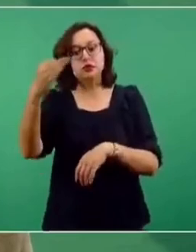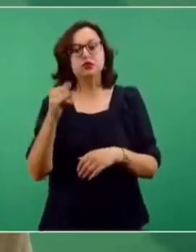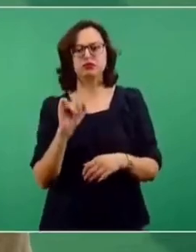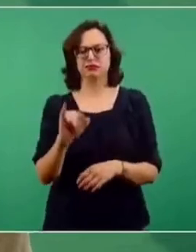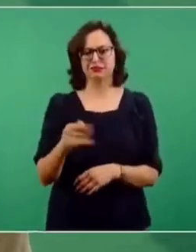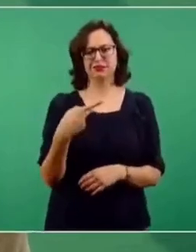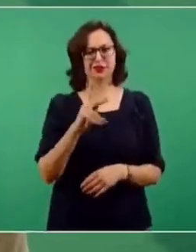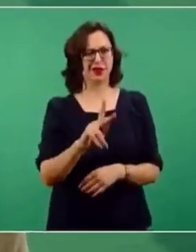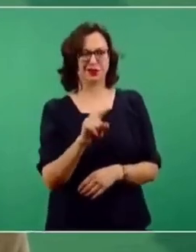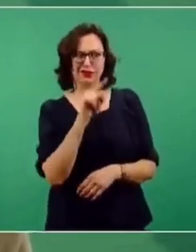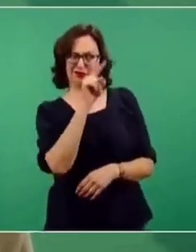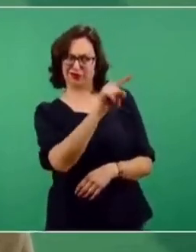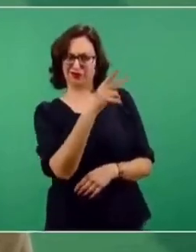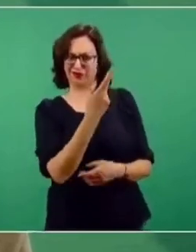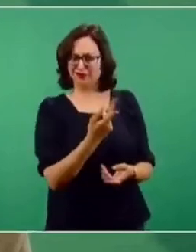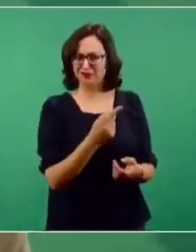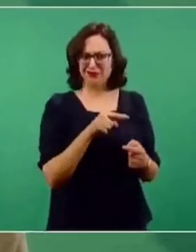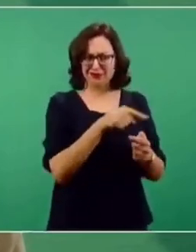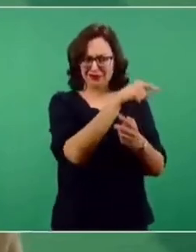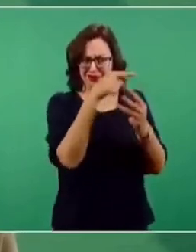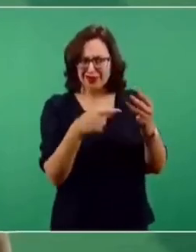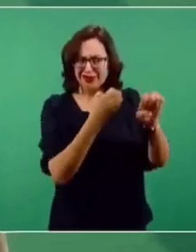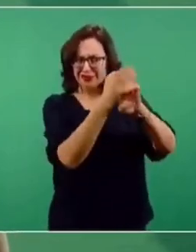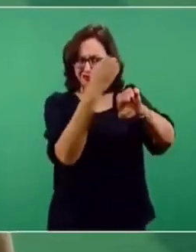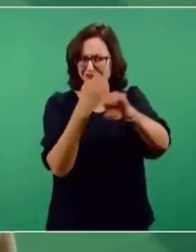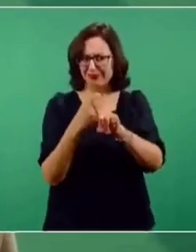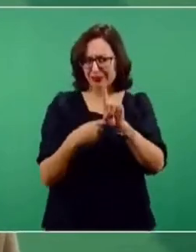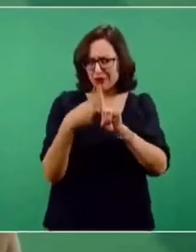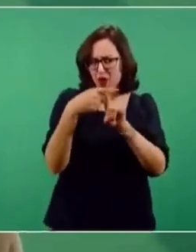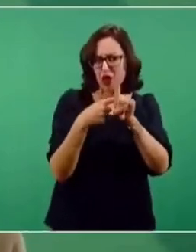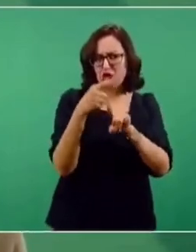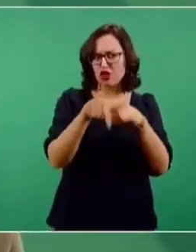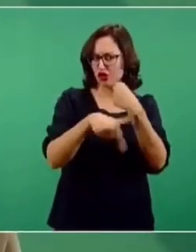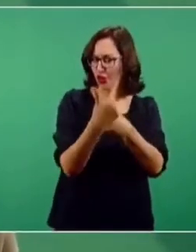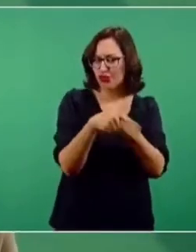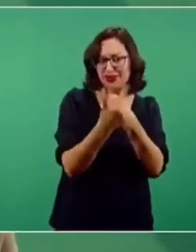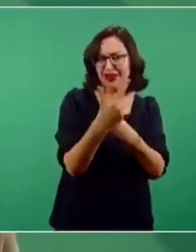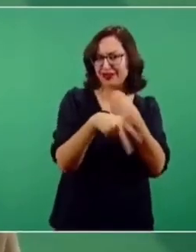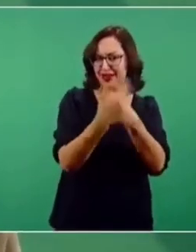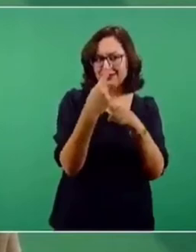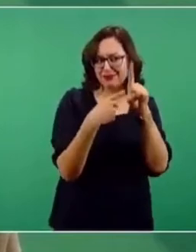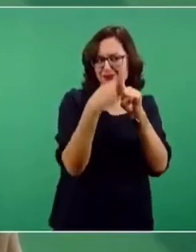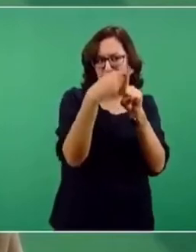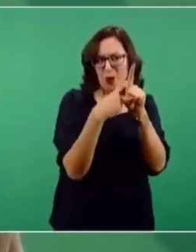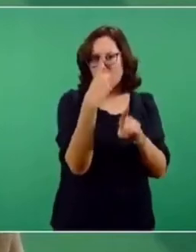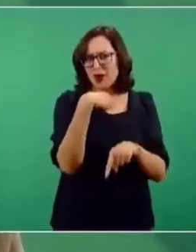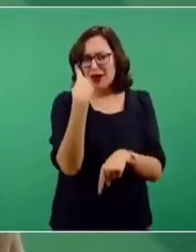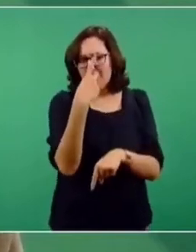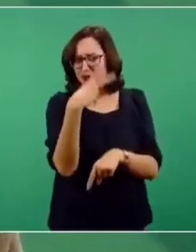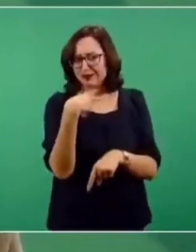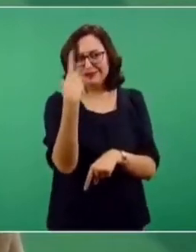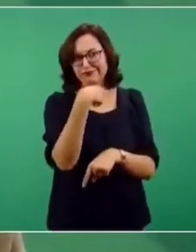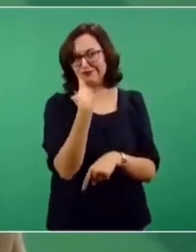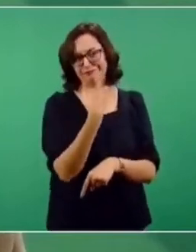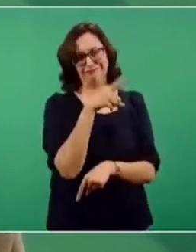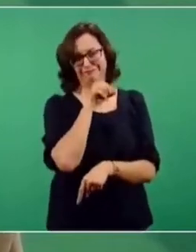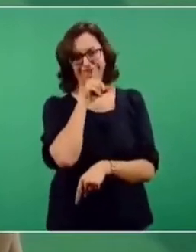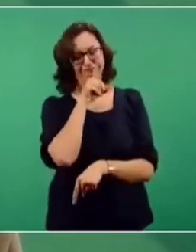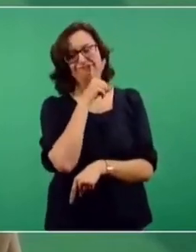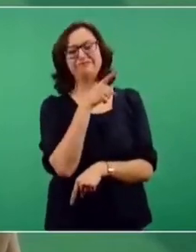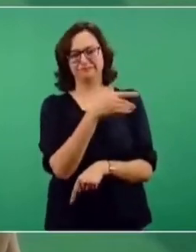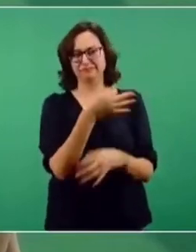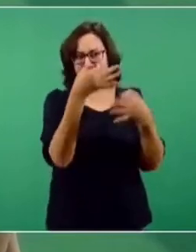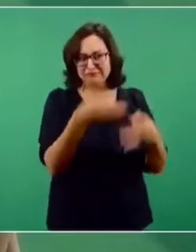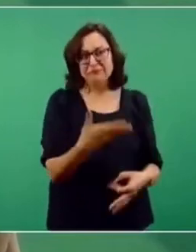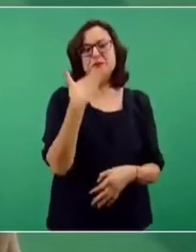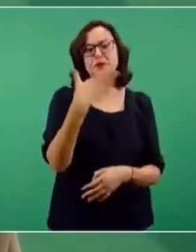12, del 13 grados y fueron menos de una hora, dos horas. Entonces, el día de hoy también se hizo